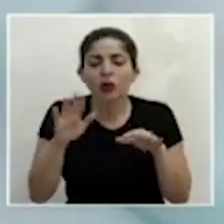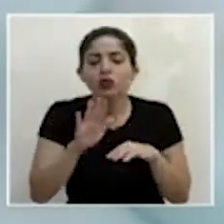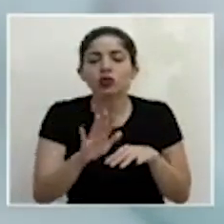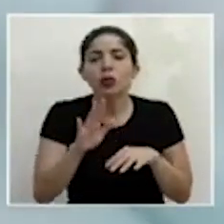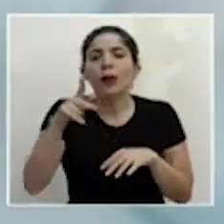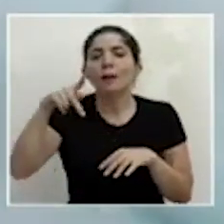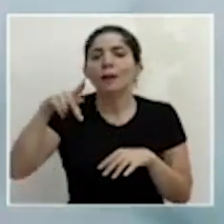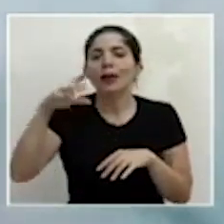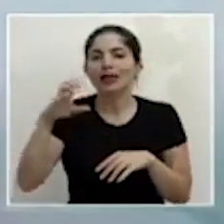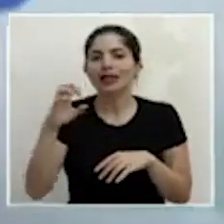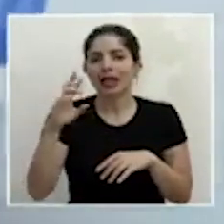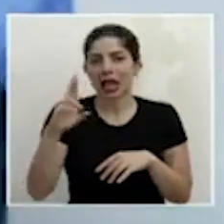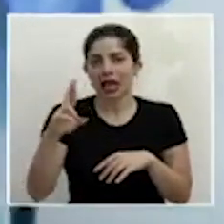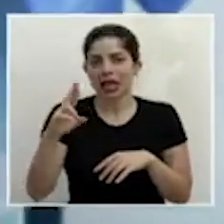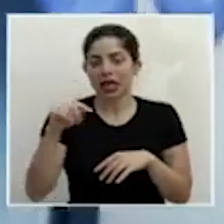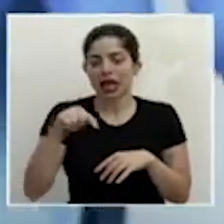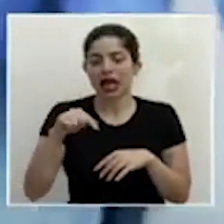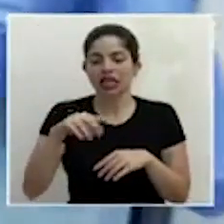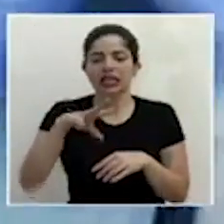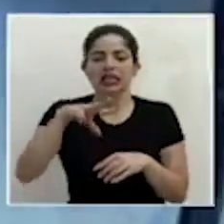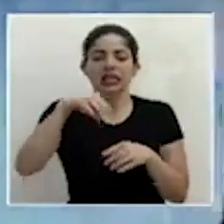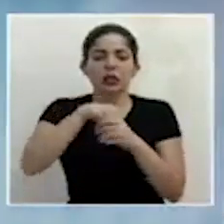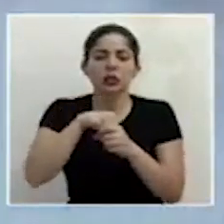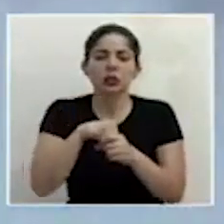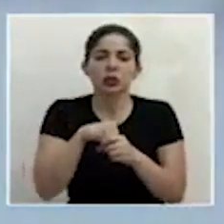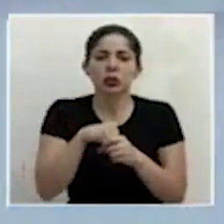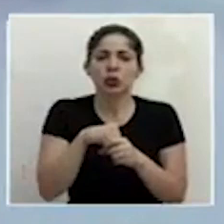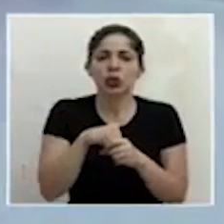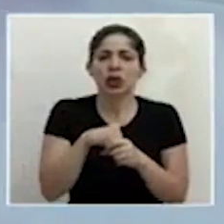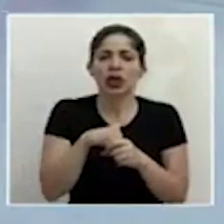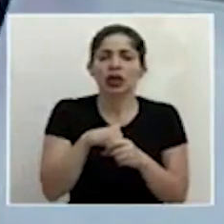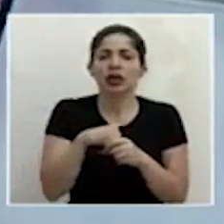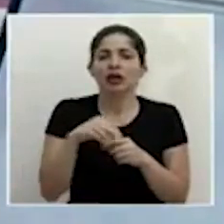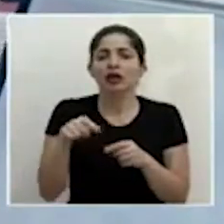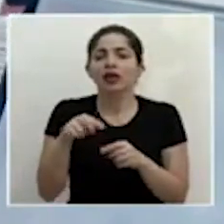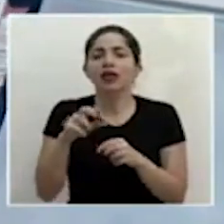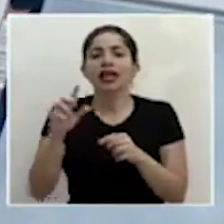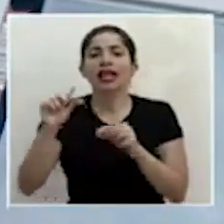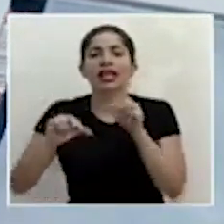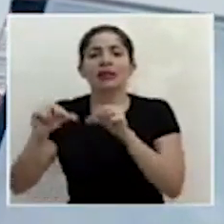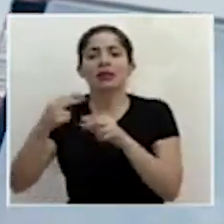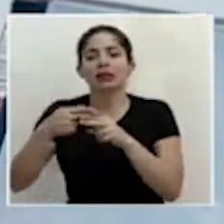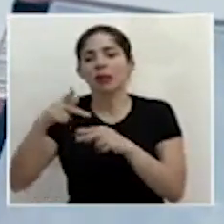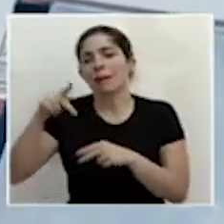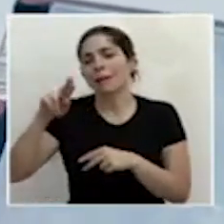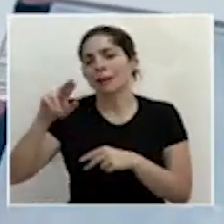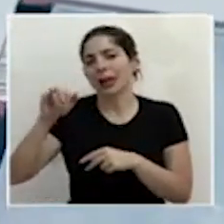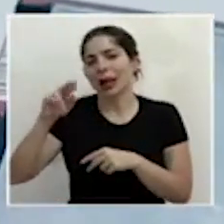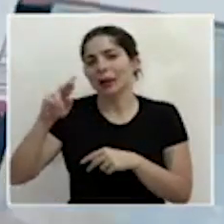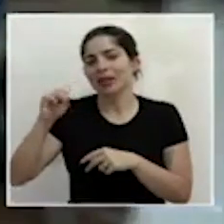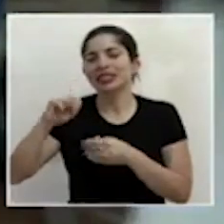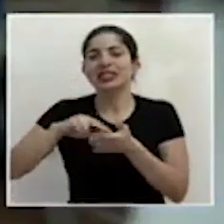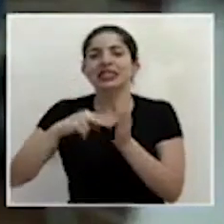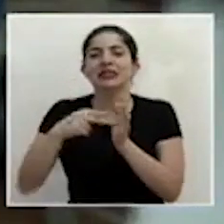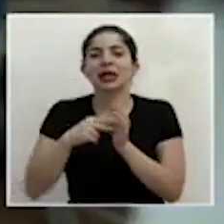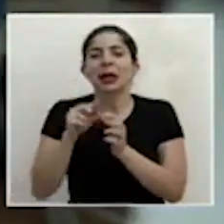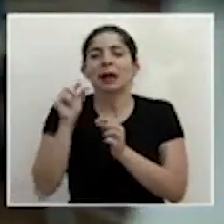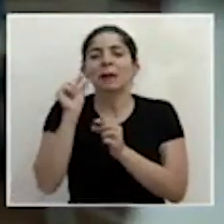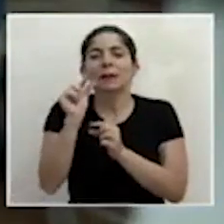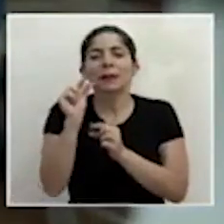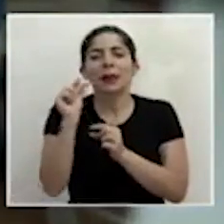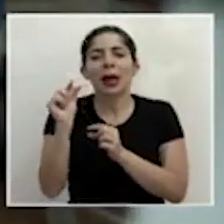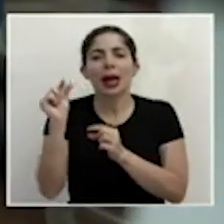Y eso incluye unos reactivos que se llaman primers, que básicamente son pequeños pedazos